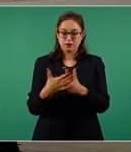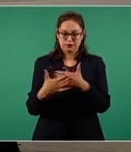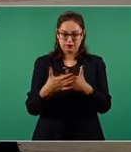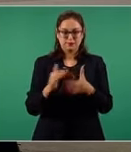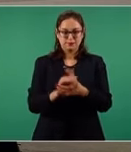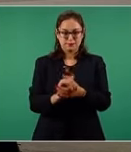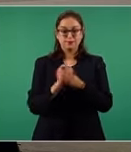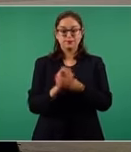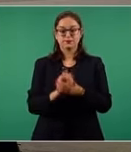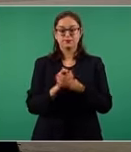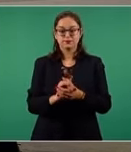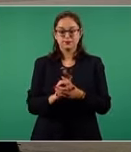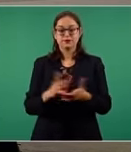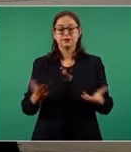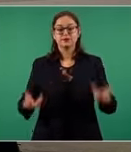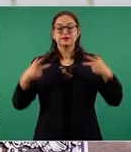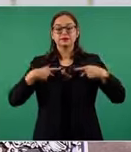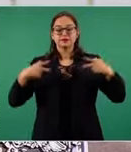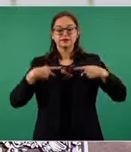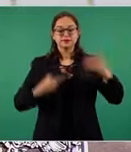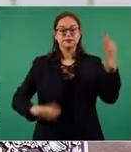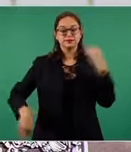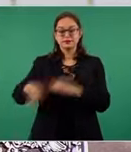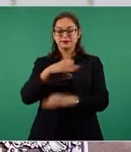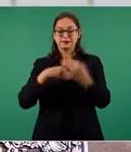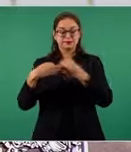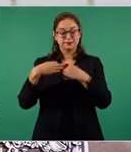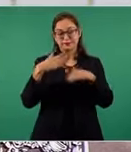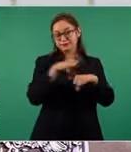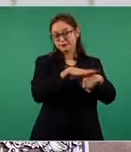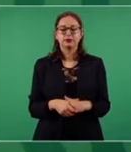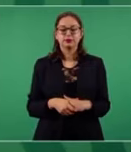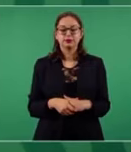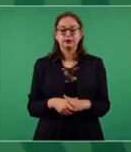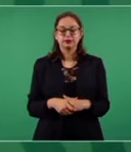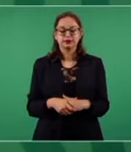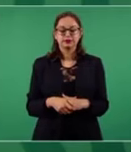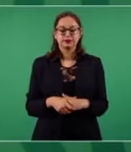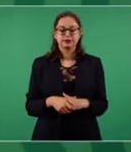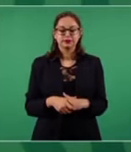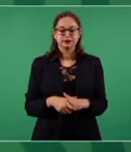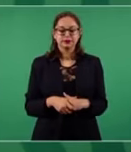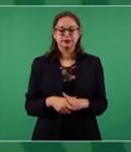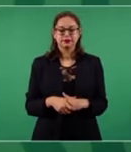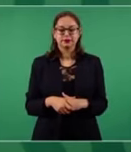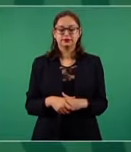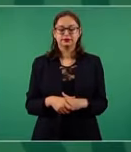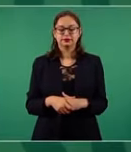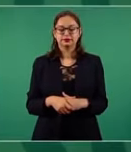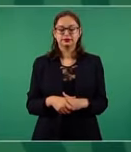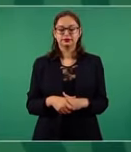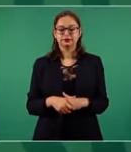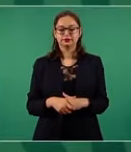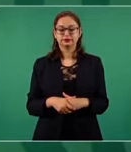a toda la población, a los que puedan, cachito,